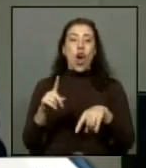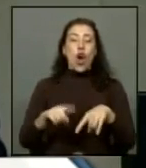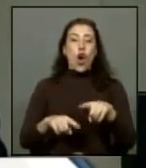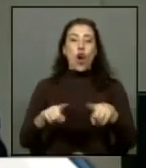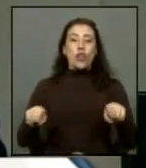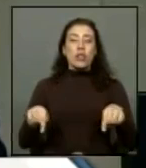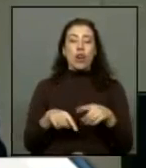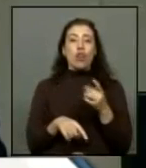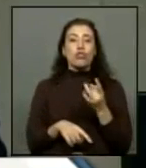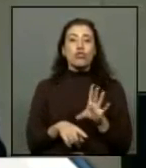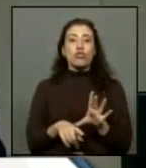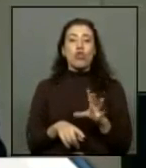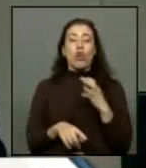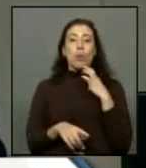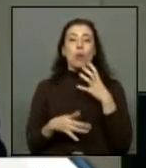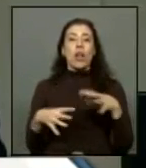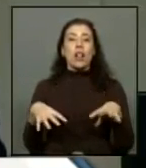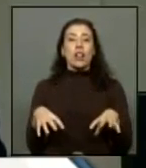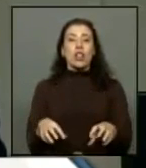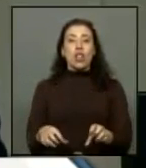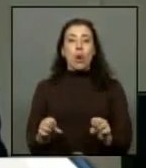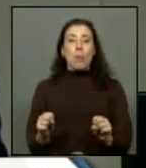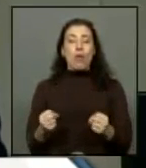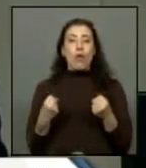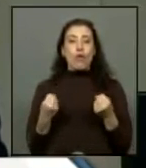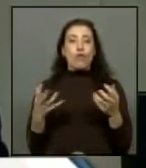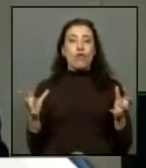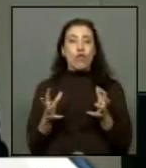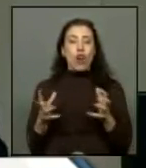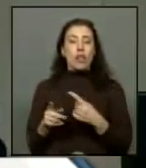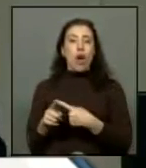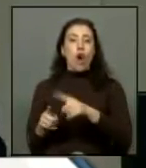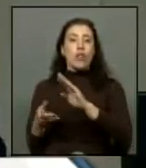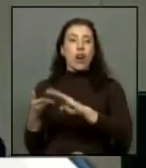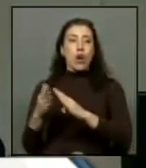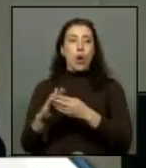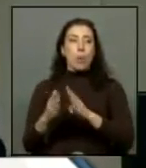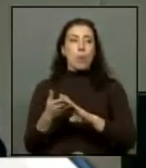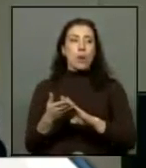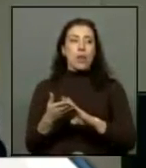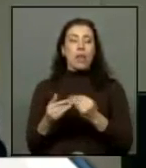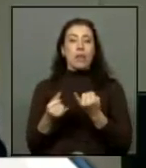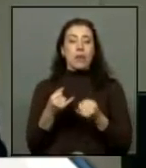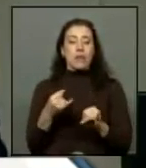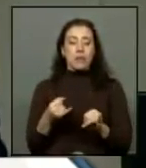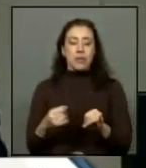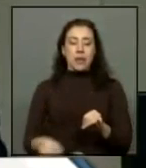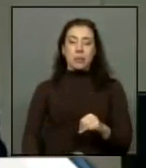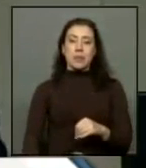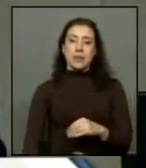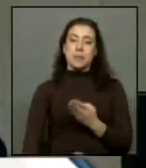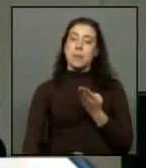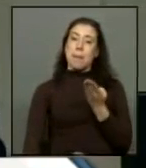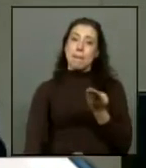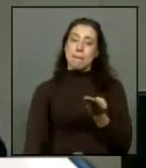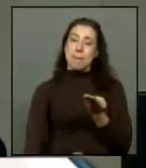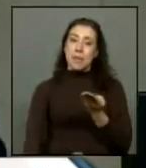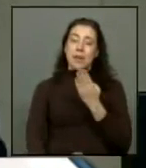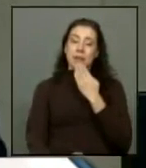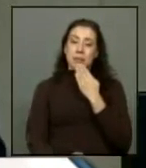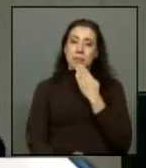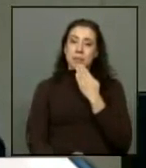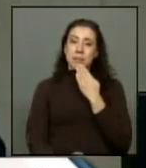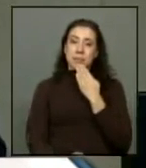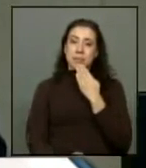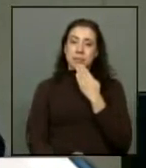exclusivamente porque están tomados en forma violenta por otro tipo de comunidades. Y finalmente, solicitar también,